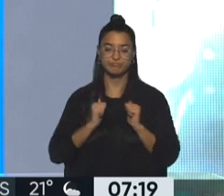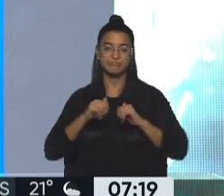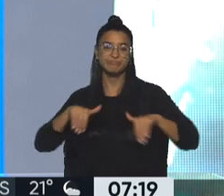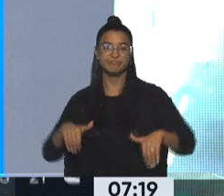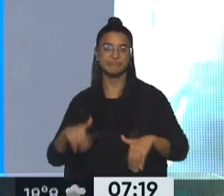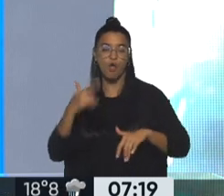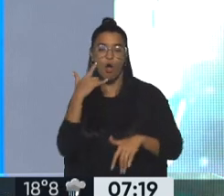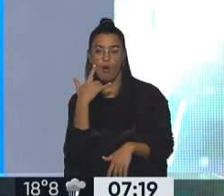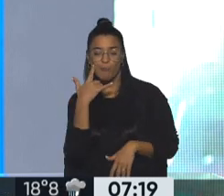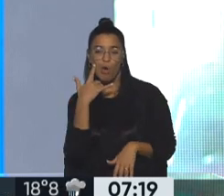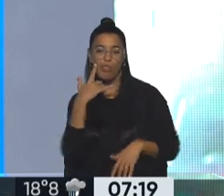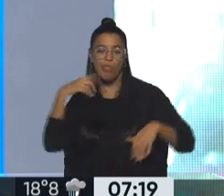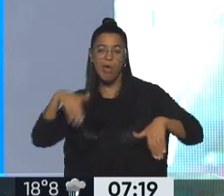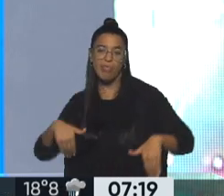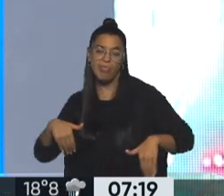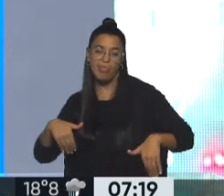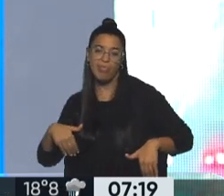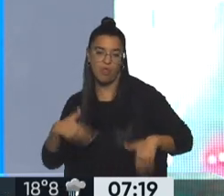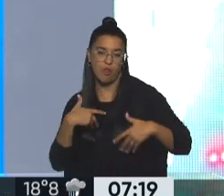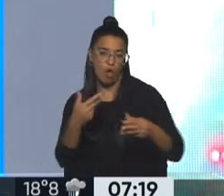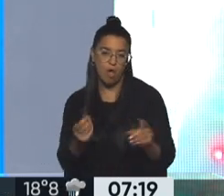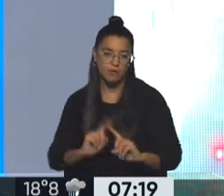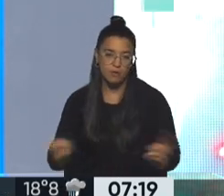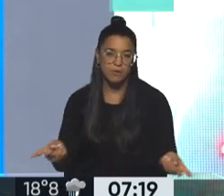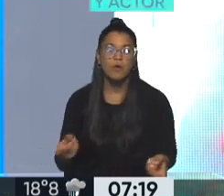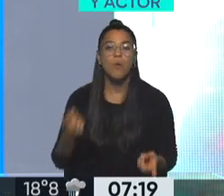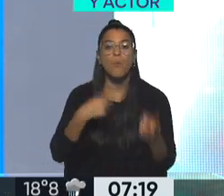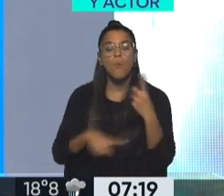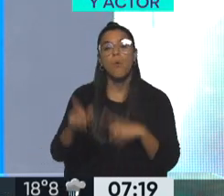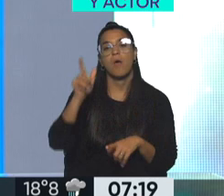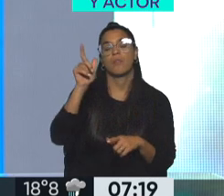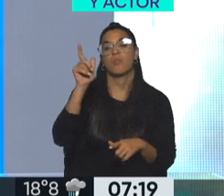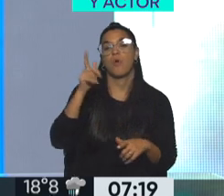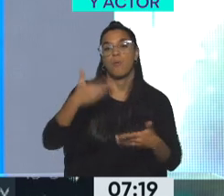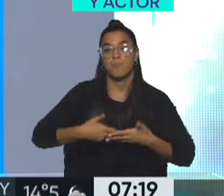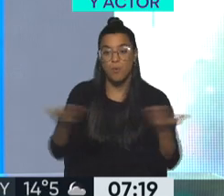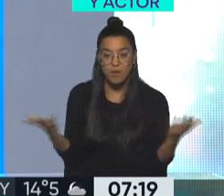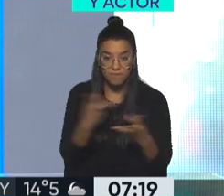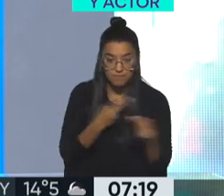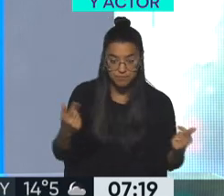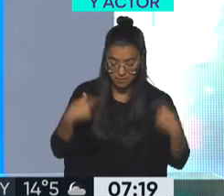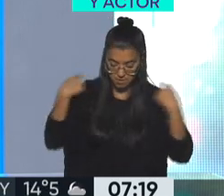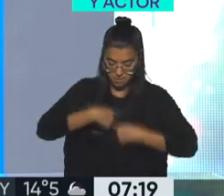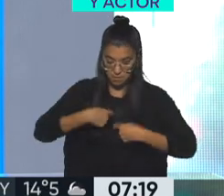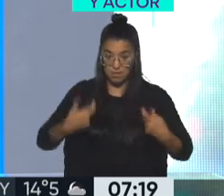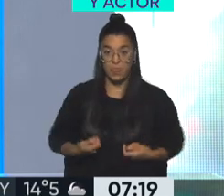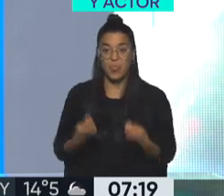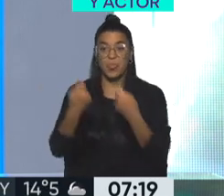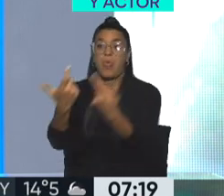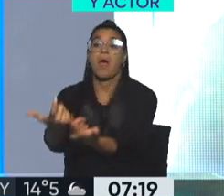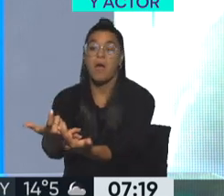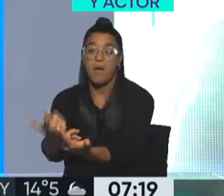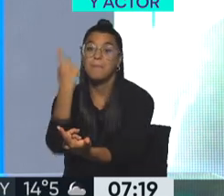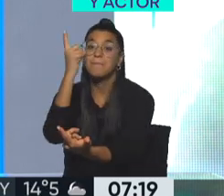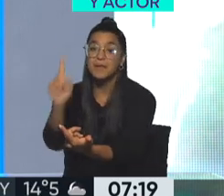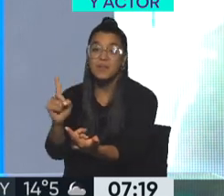no iba a colaborar en esto y que cuando el público terminara y se devolviera ese sobre todo, devolviera el sobre todo,